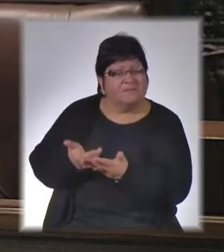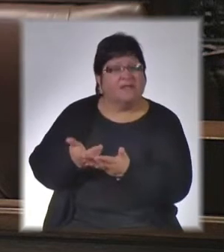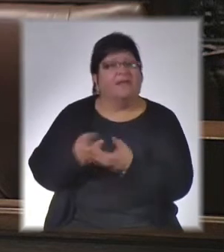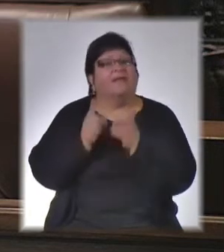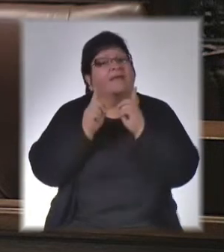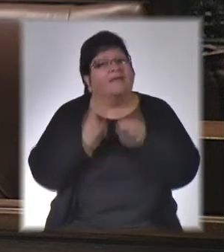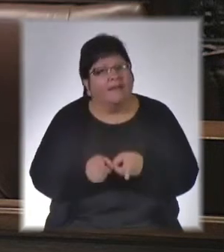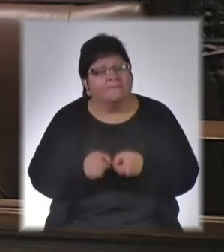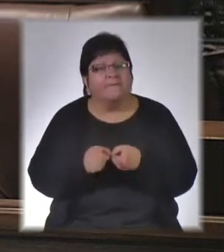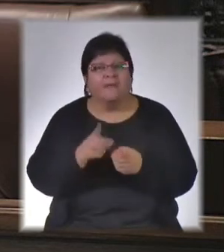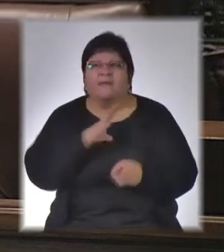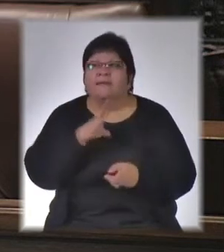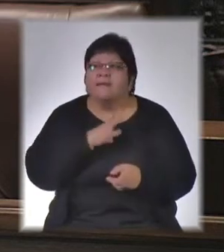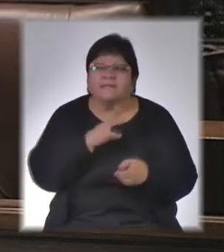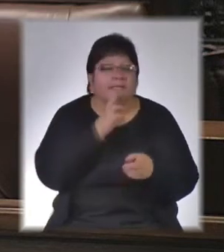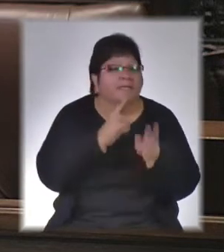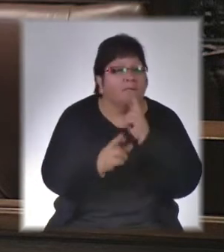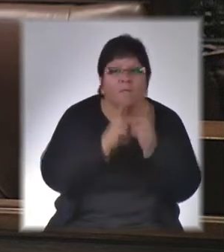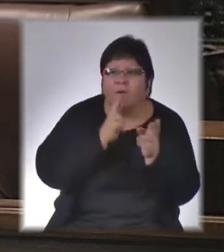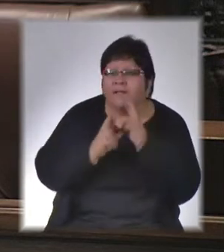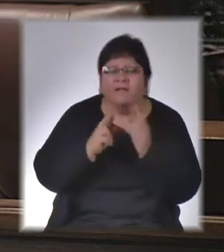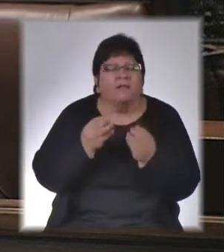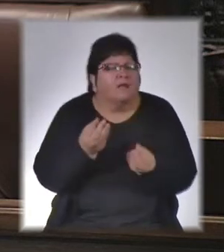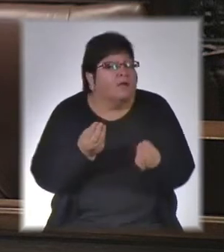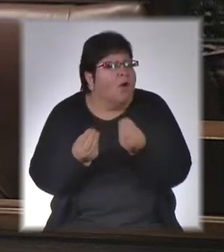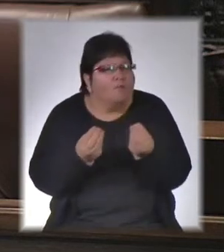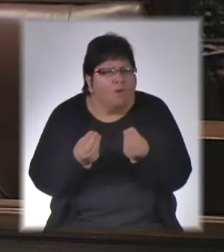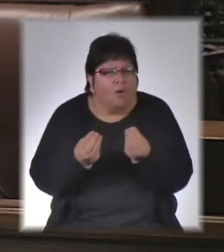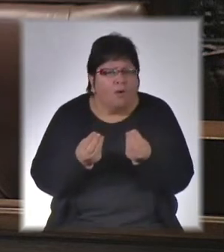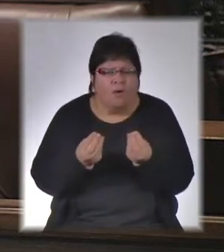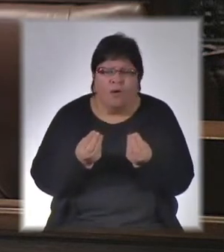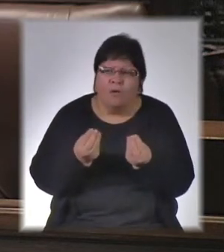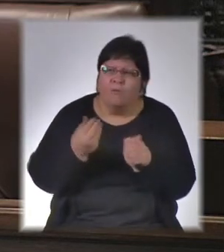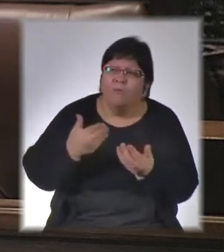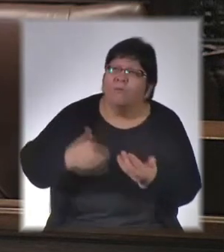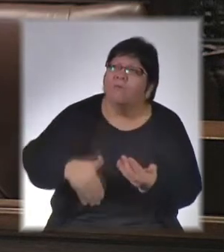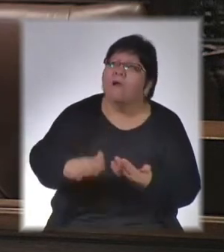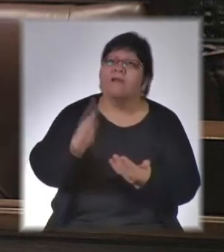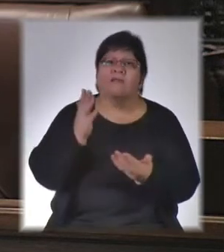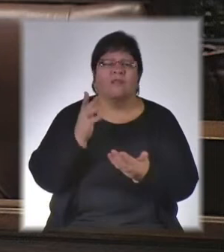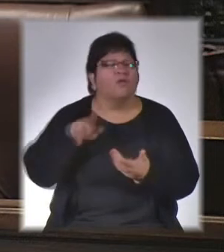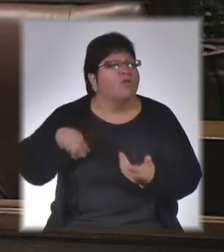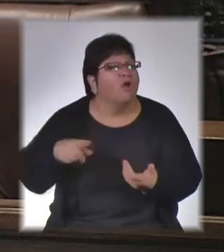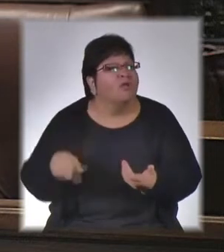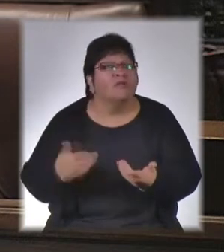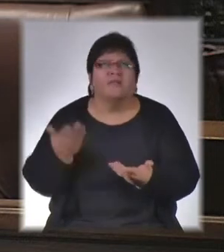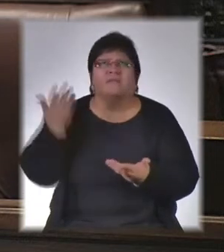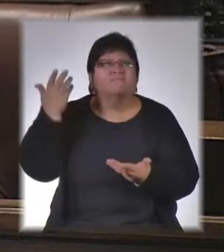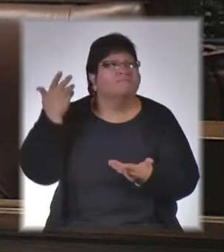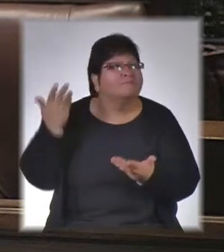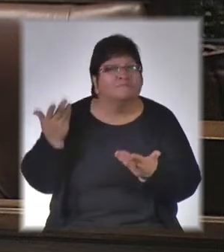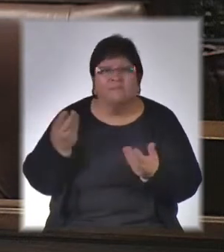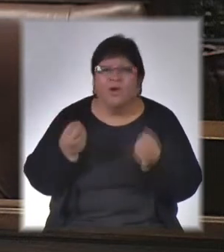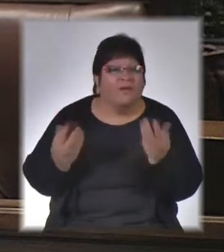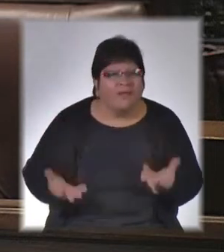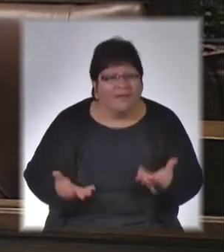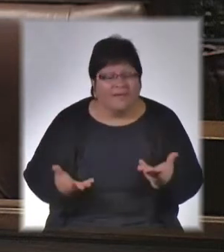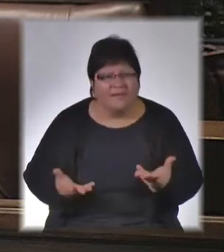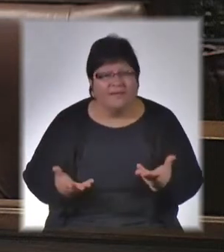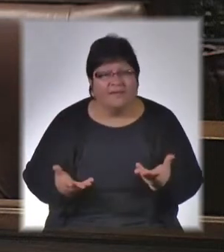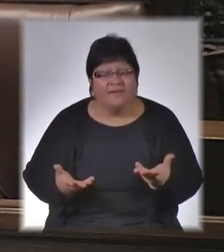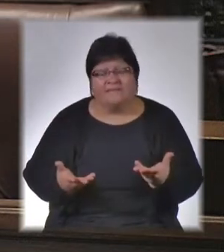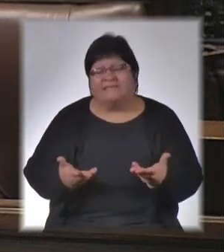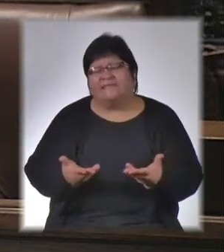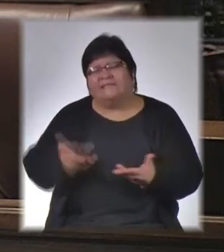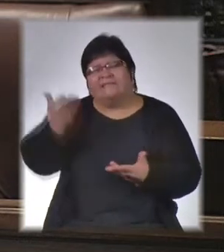cómo, cuándo, dónde, por qué. Quizás si los ancianos hoy detenidos hubieran tenido